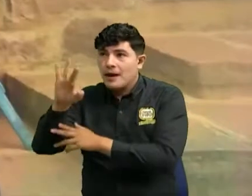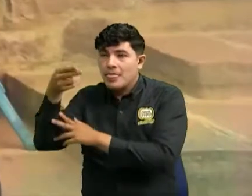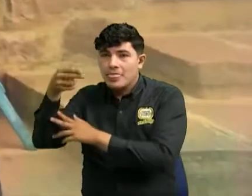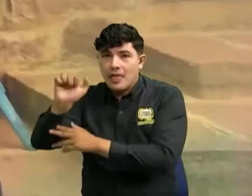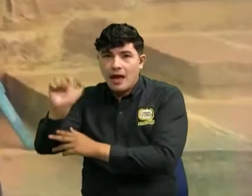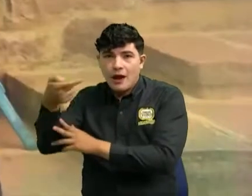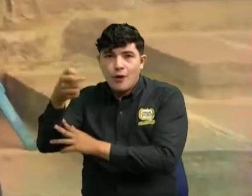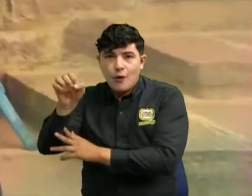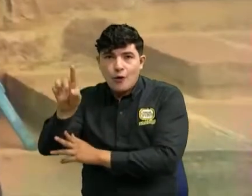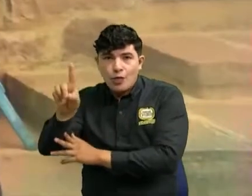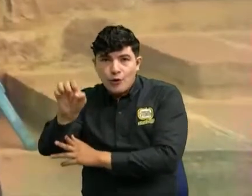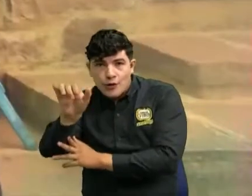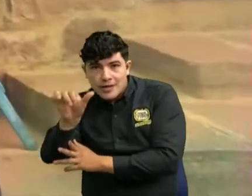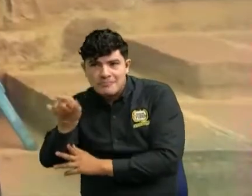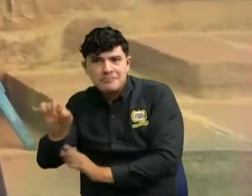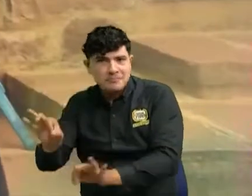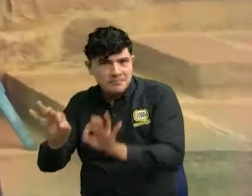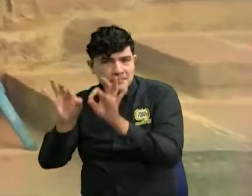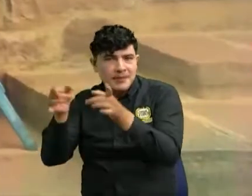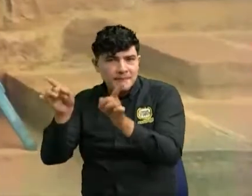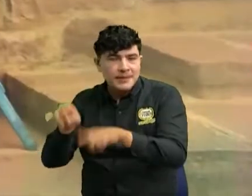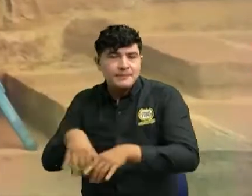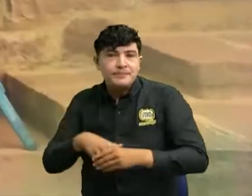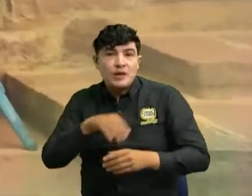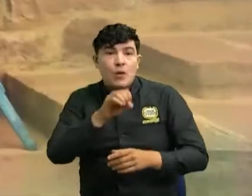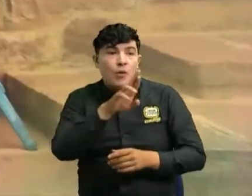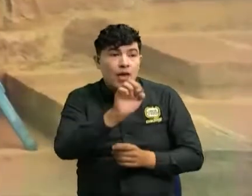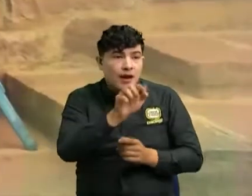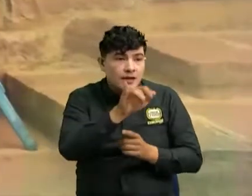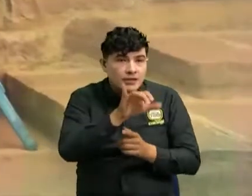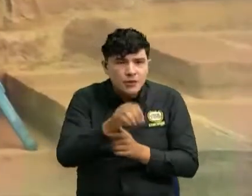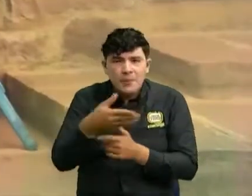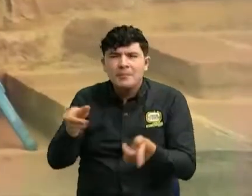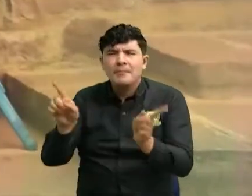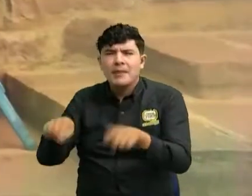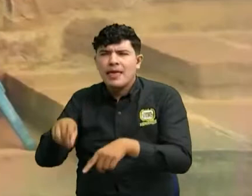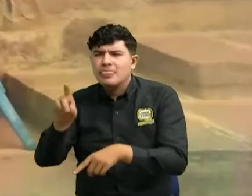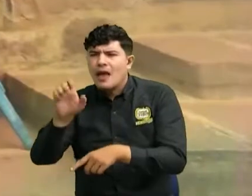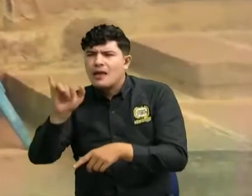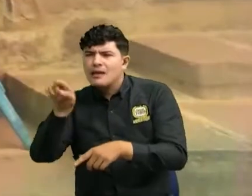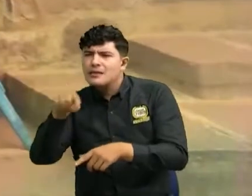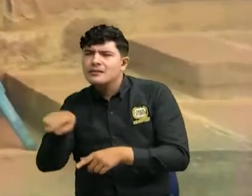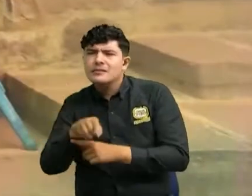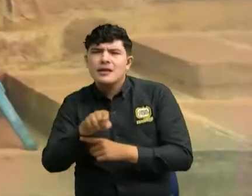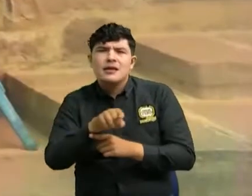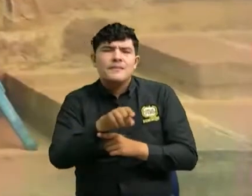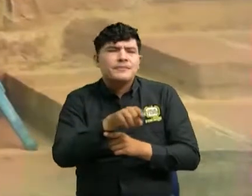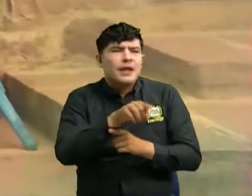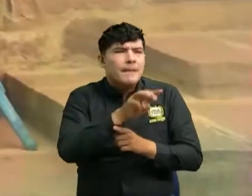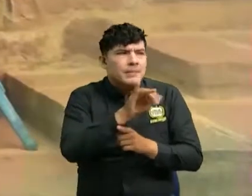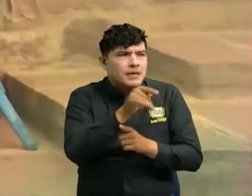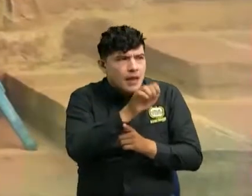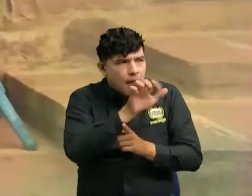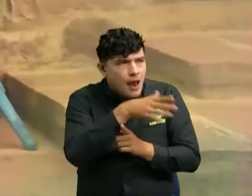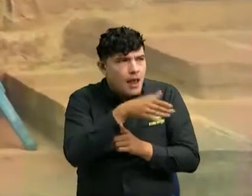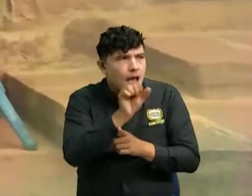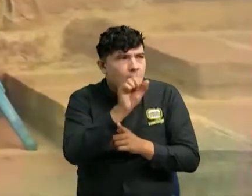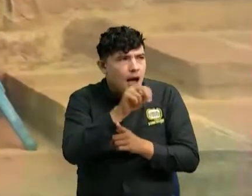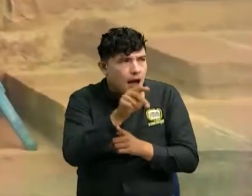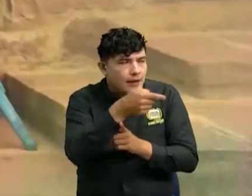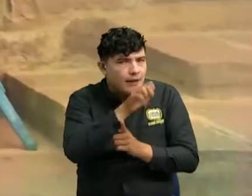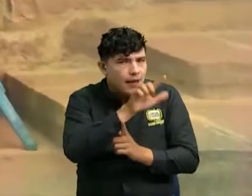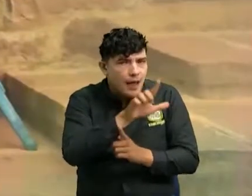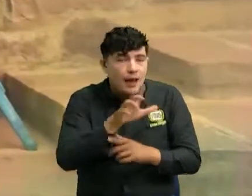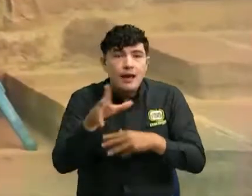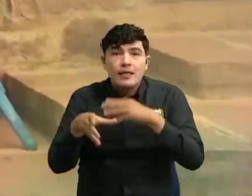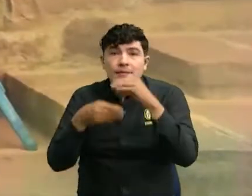tenemos a Horacio Santos Daisy Machado Miguel Ángel Guzmán y tenemos a